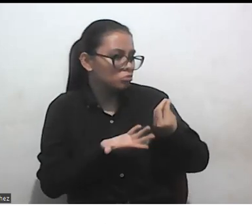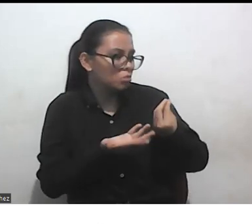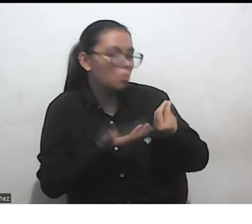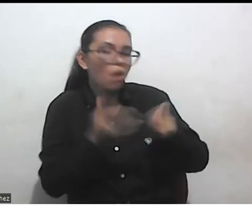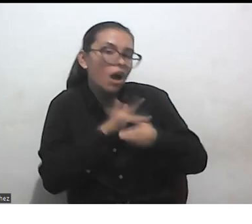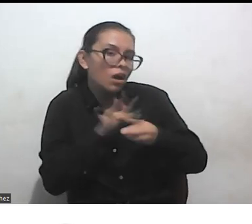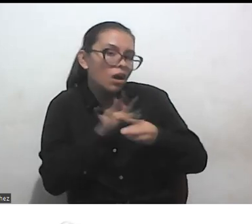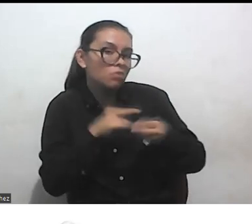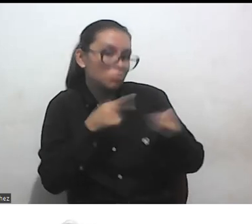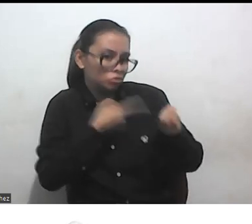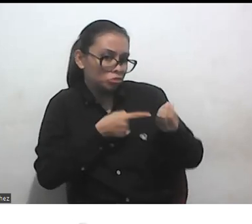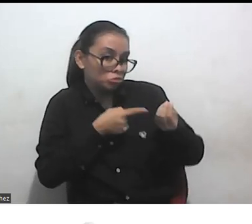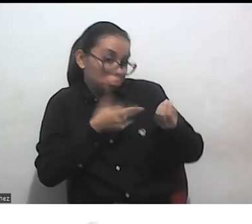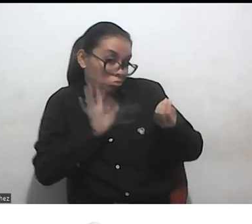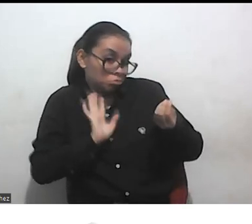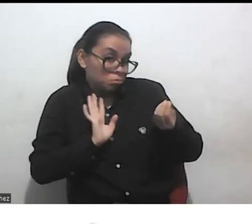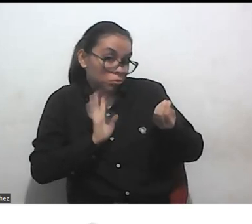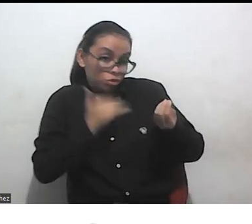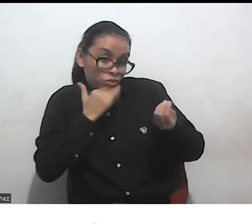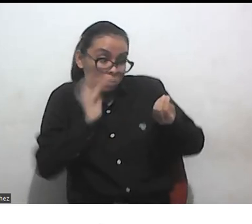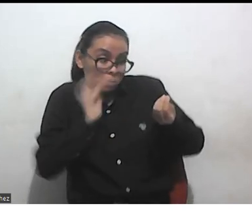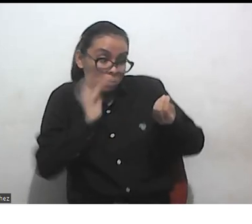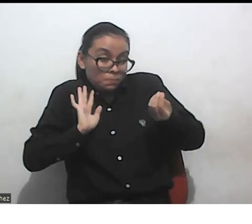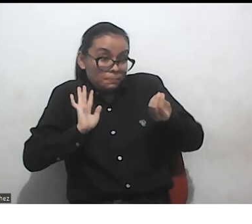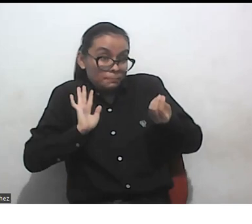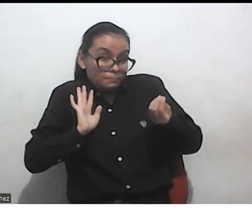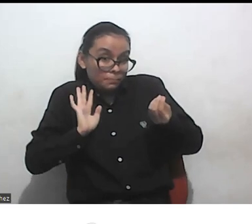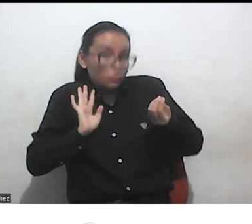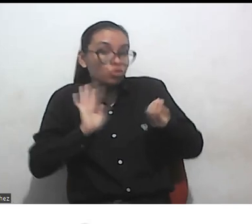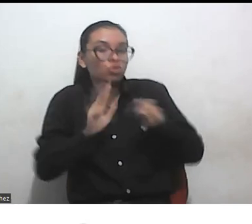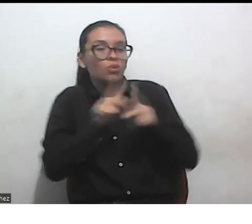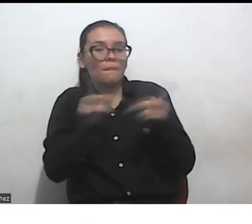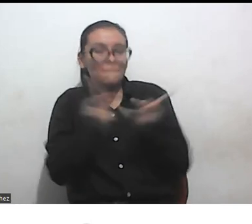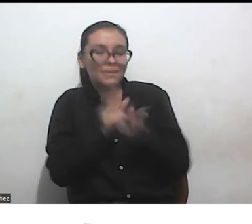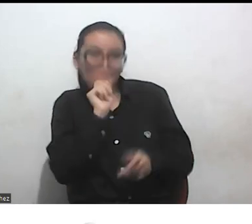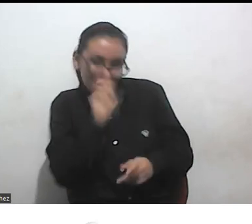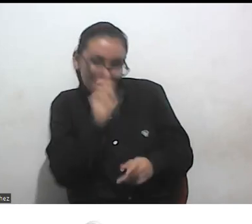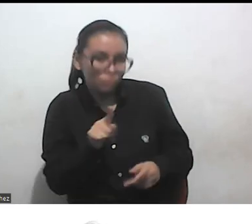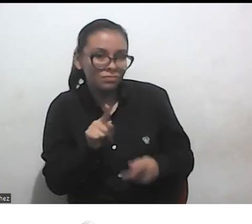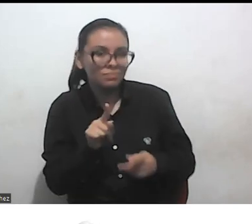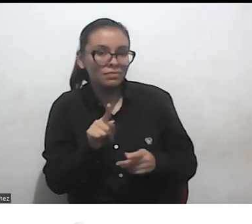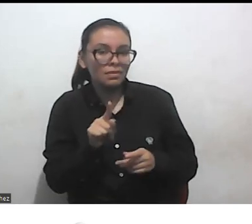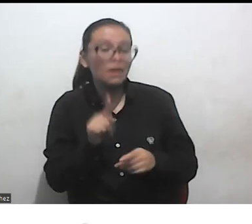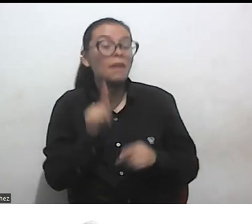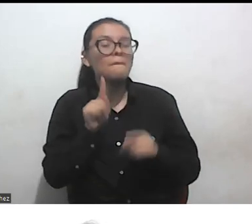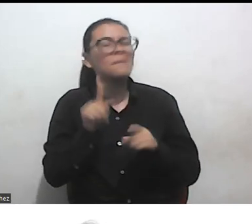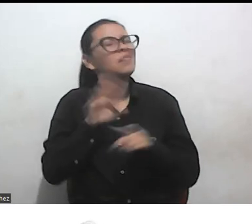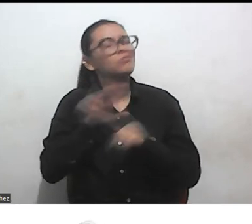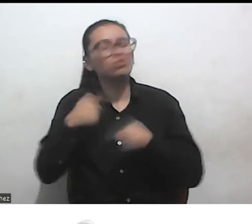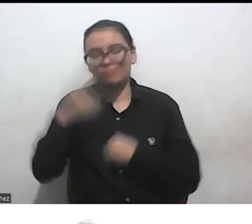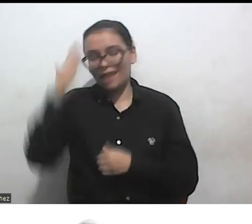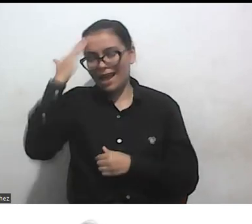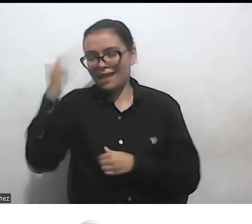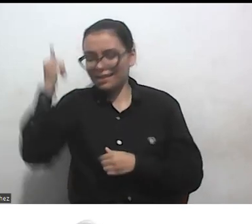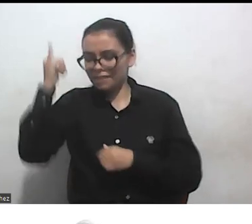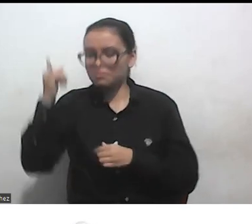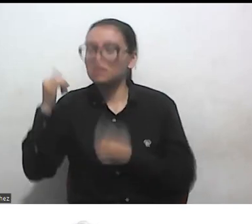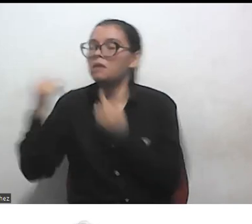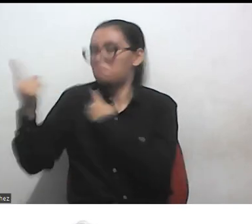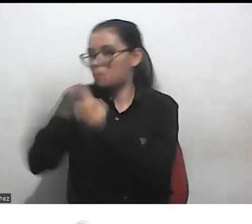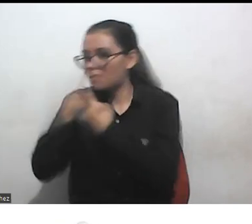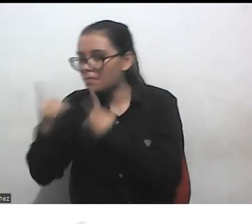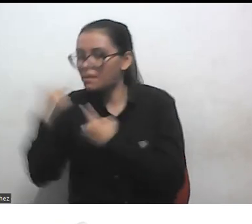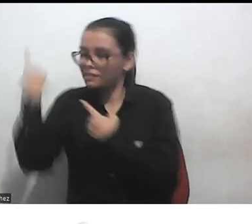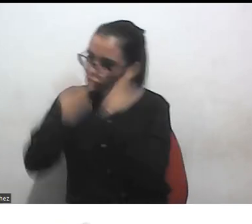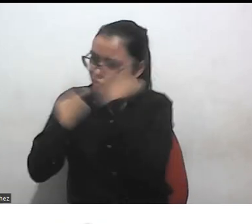sea, como generalmente, pues, dentro de la academia podemos hablar y reflexionar acerca